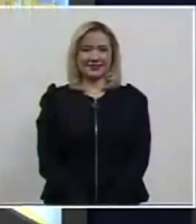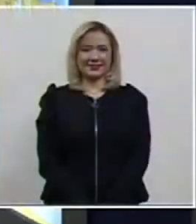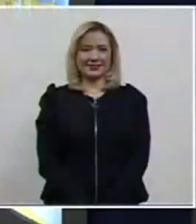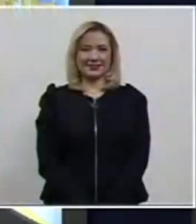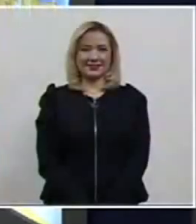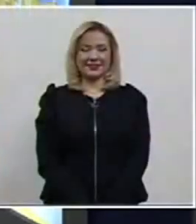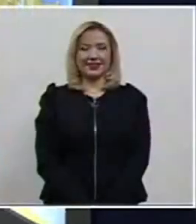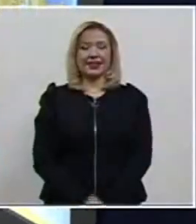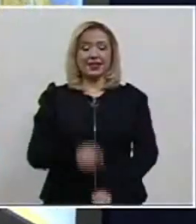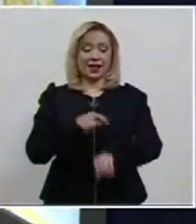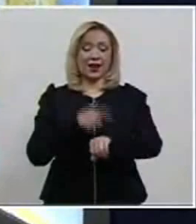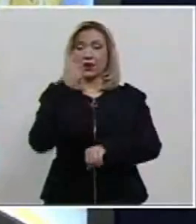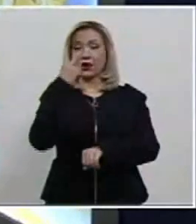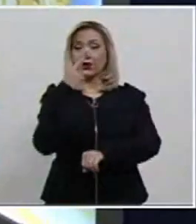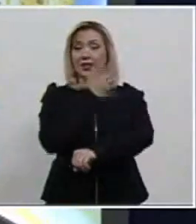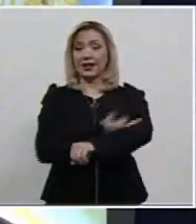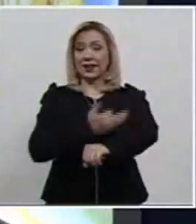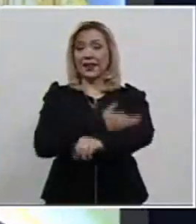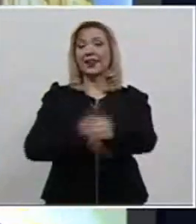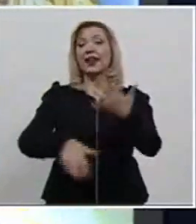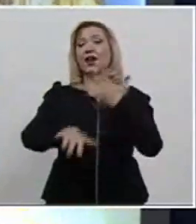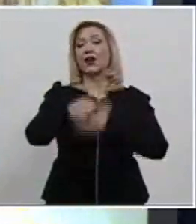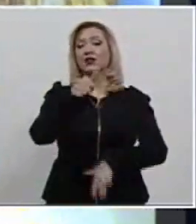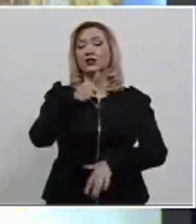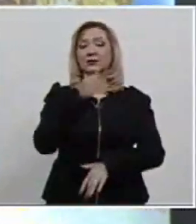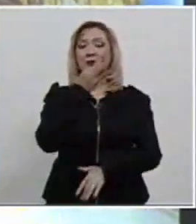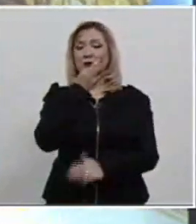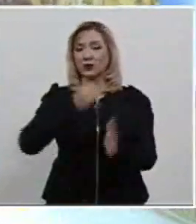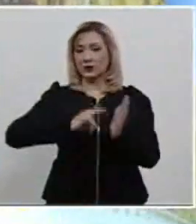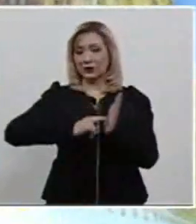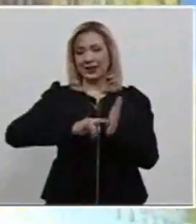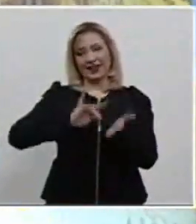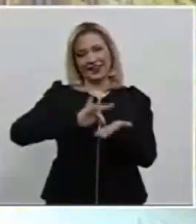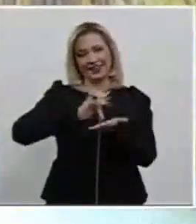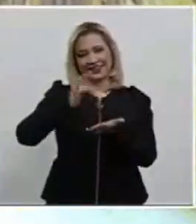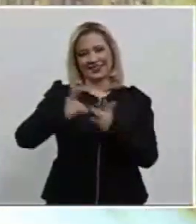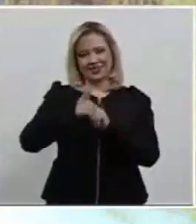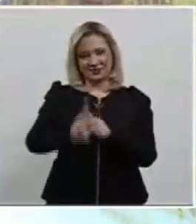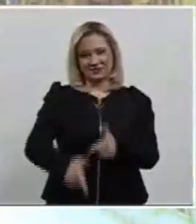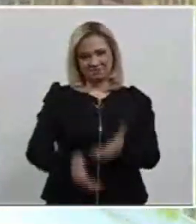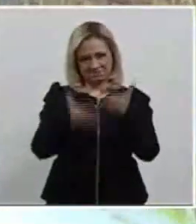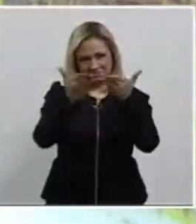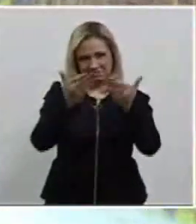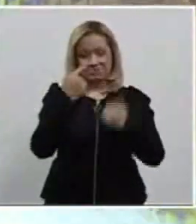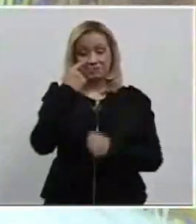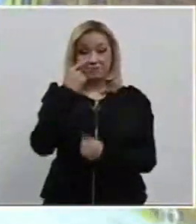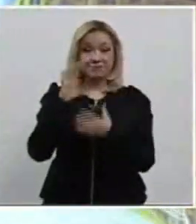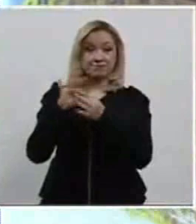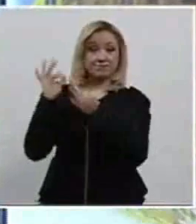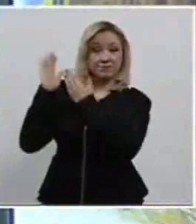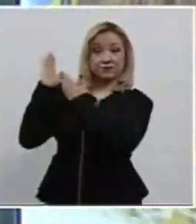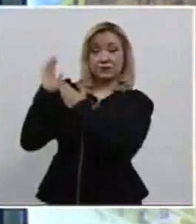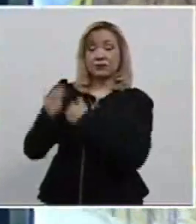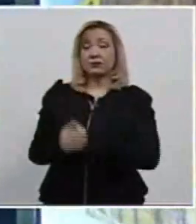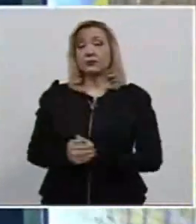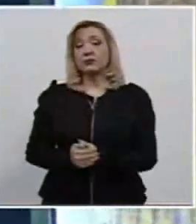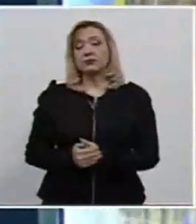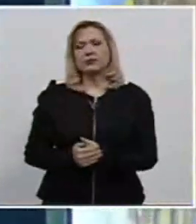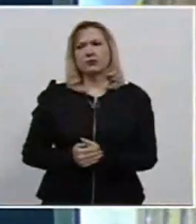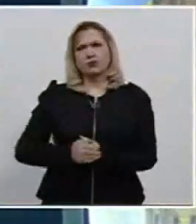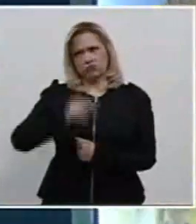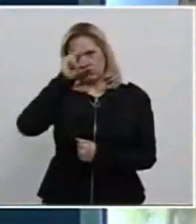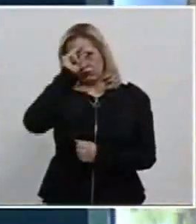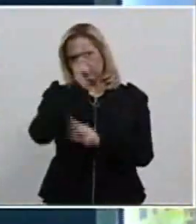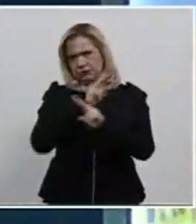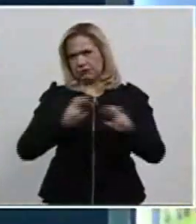14 horas con 11 minutos, gracias por continuar con nosotros, le tenemos más información. De acuerdo con el académico